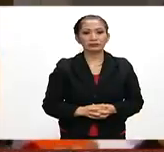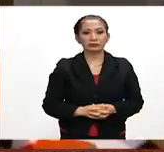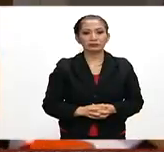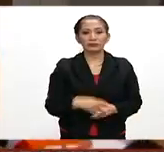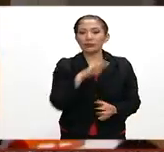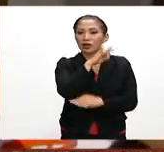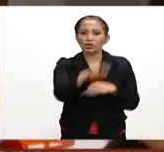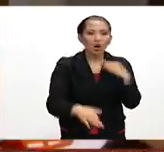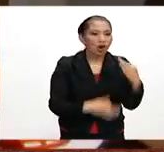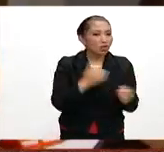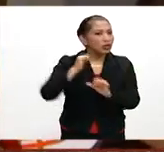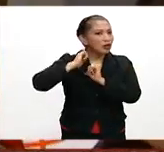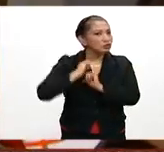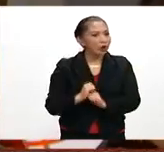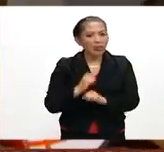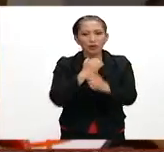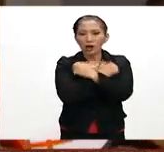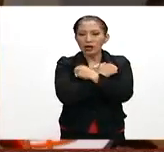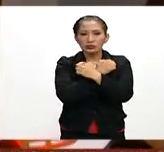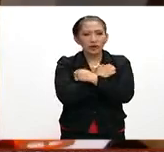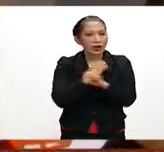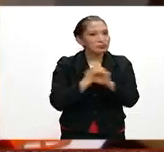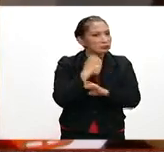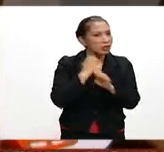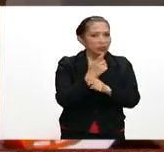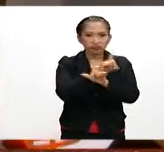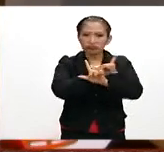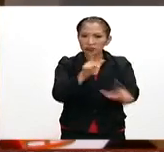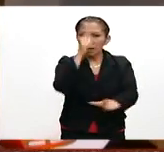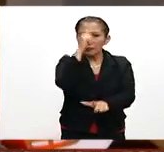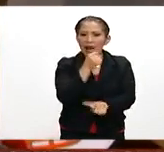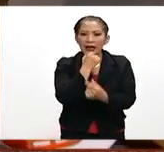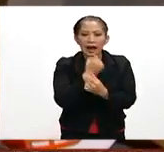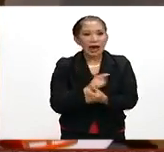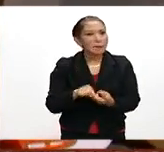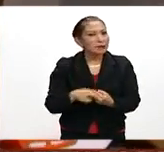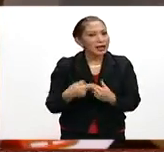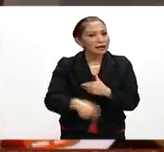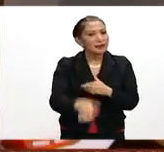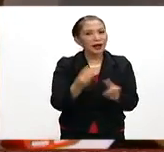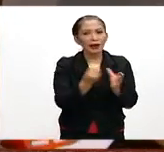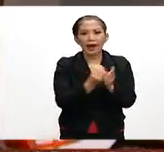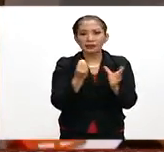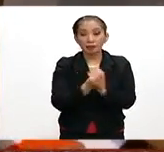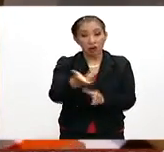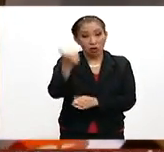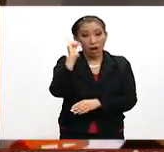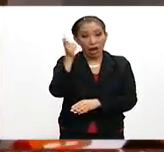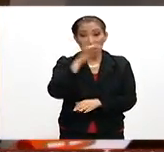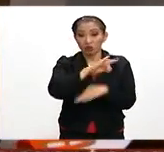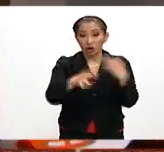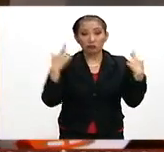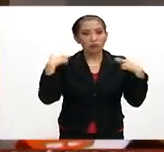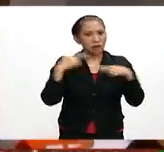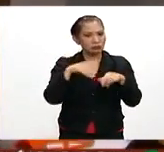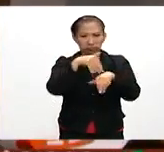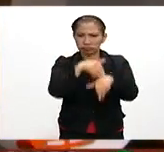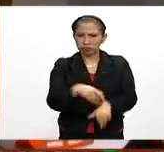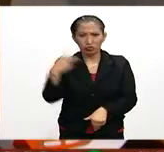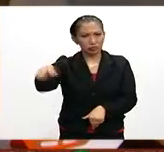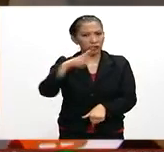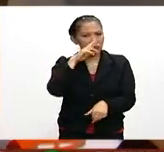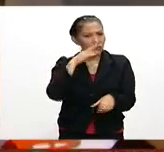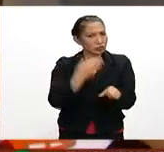Todas las autoridades educativas estatales están listas para el inicio de clases y esperamos que todos los maestros cumplan con su